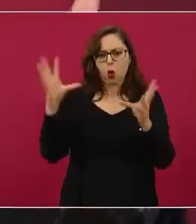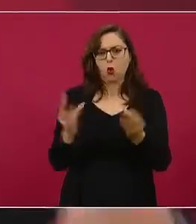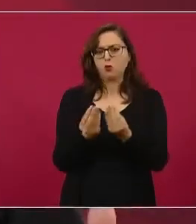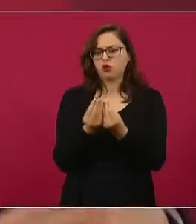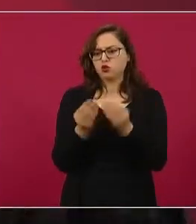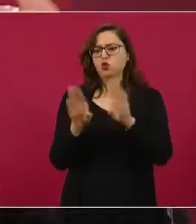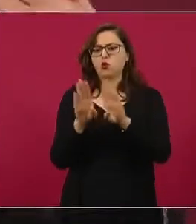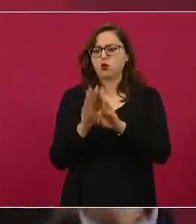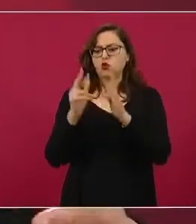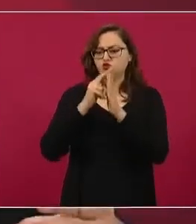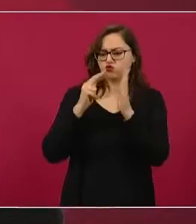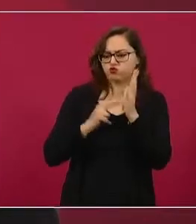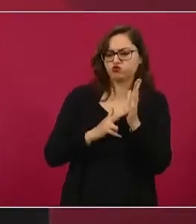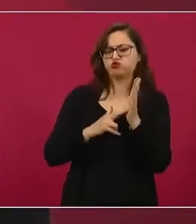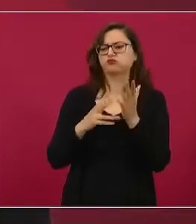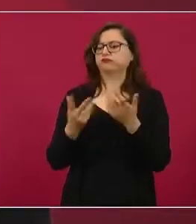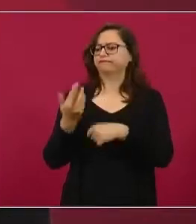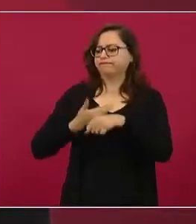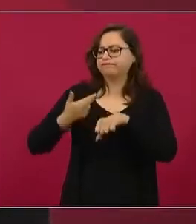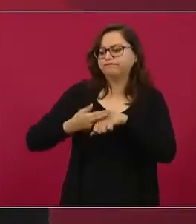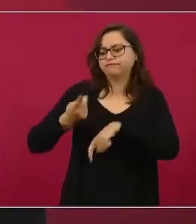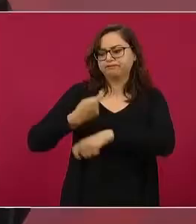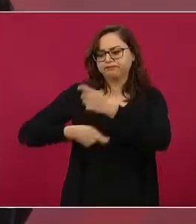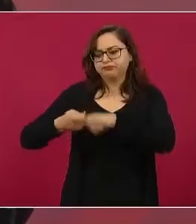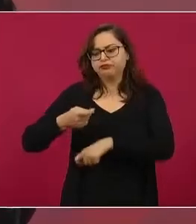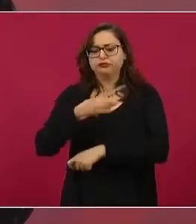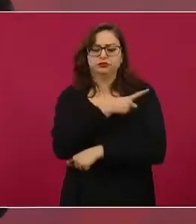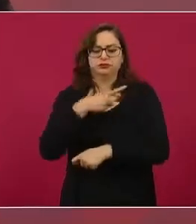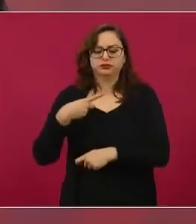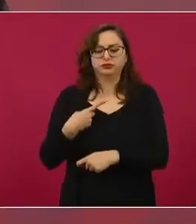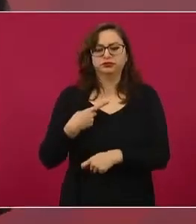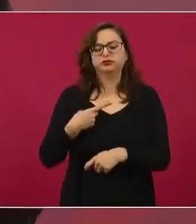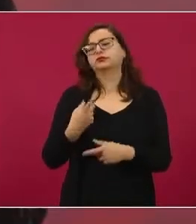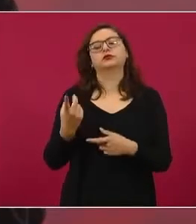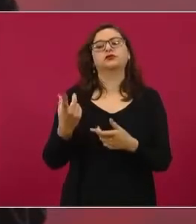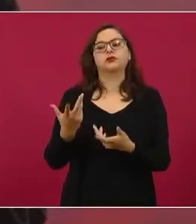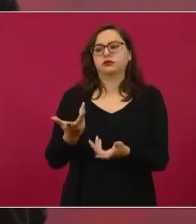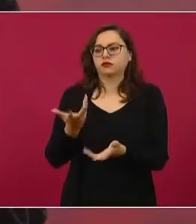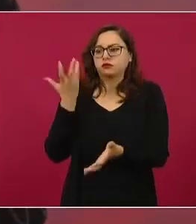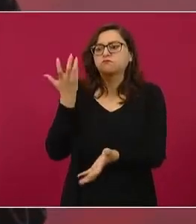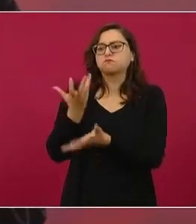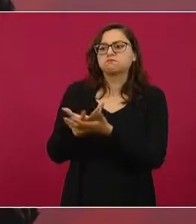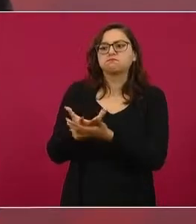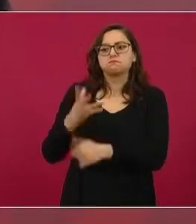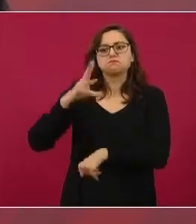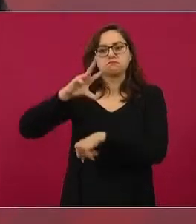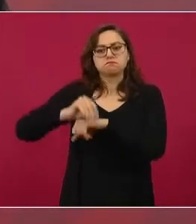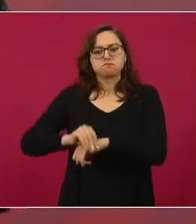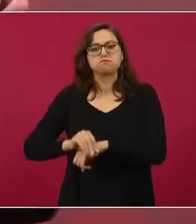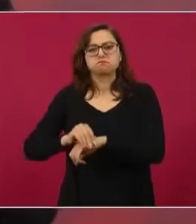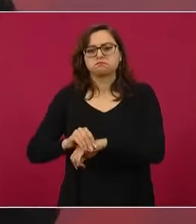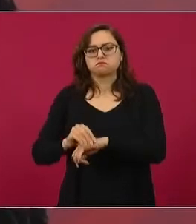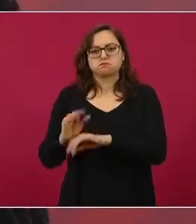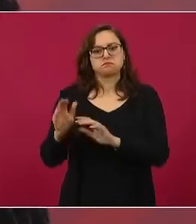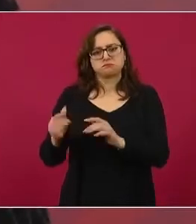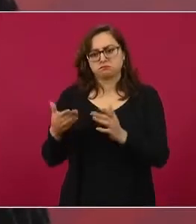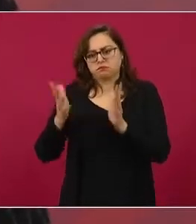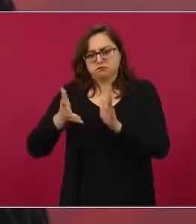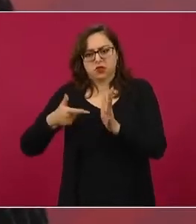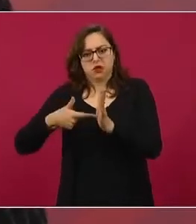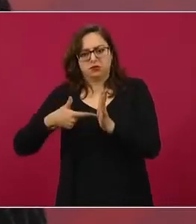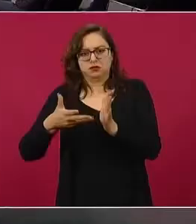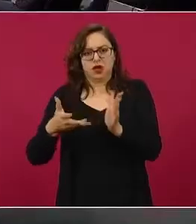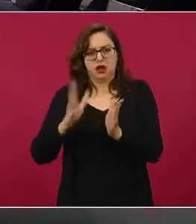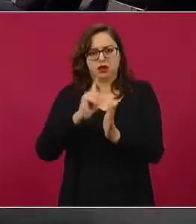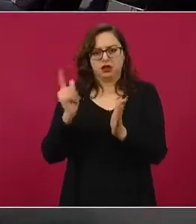requisitos, los trámites que se tienen que realizar para que opere la incapacidad laboral en los términos que están previamente